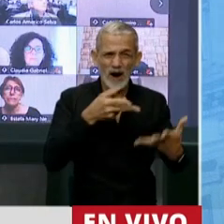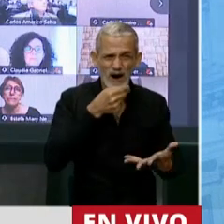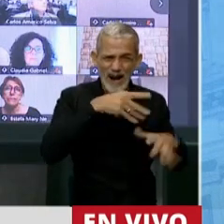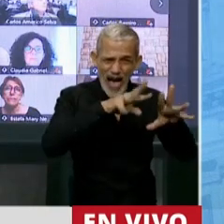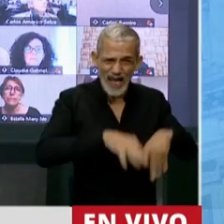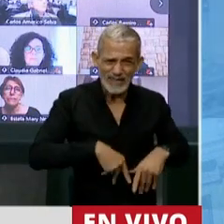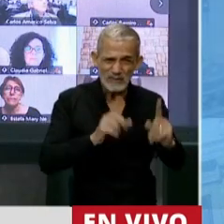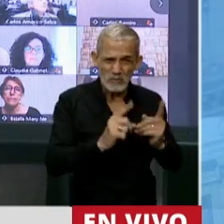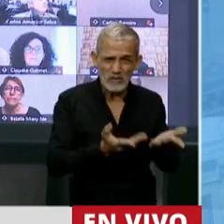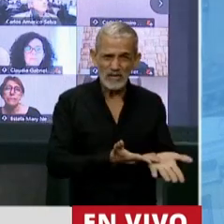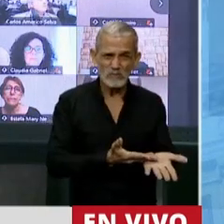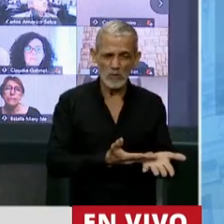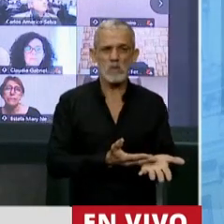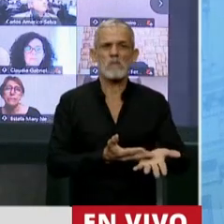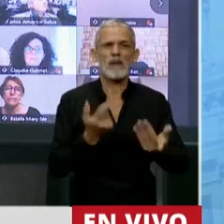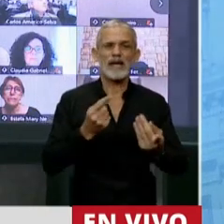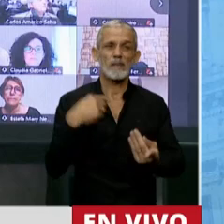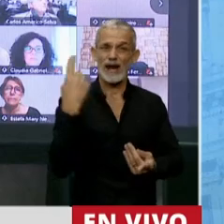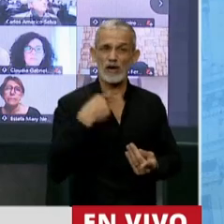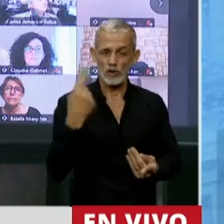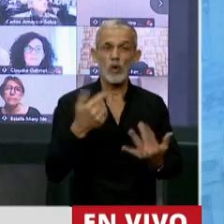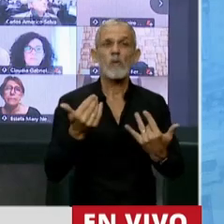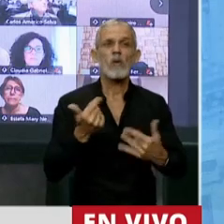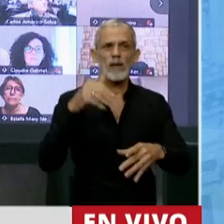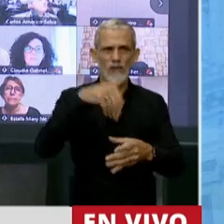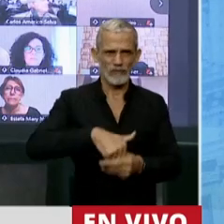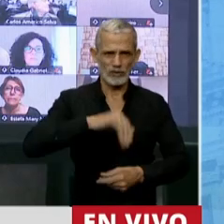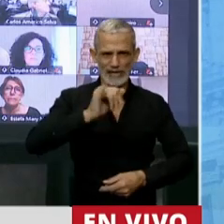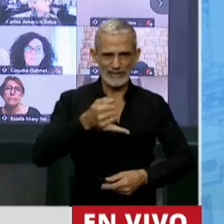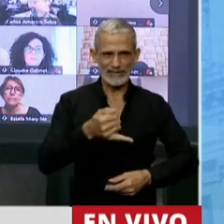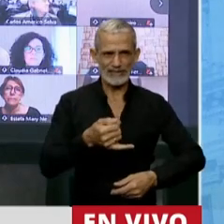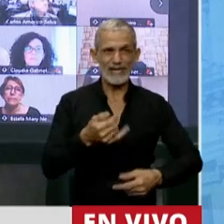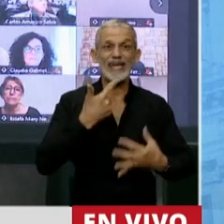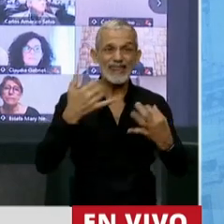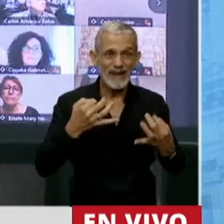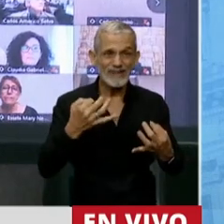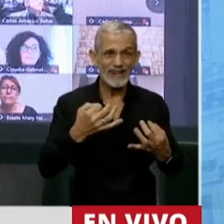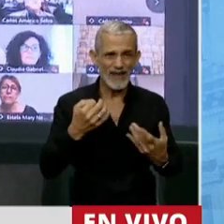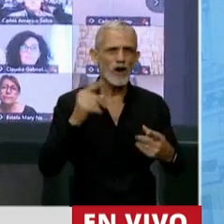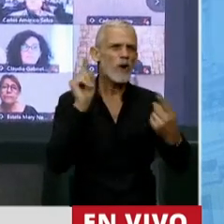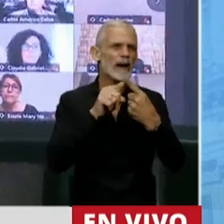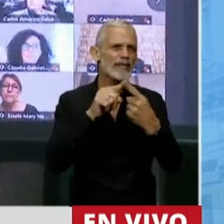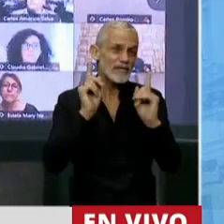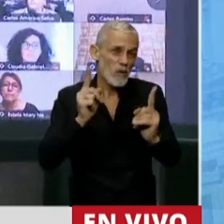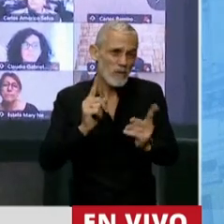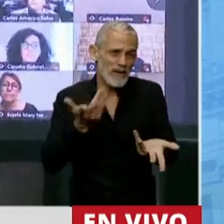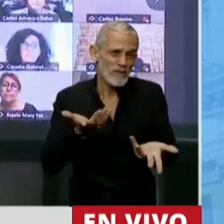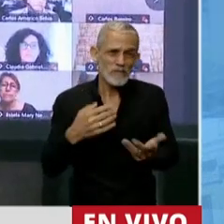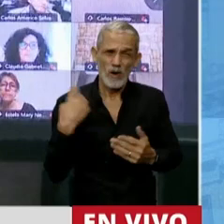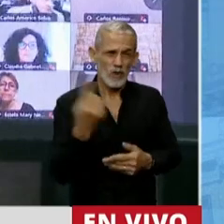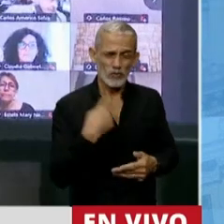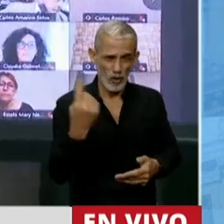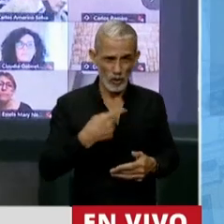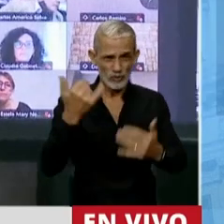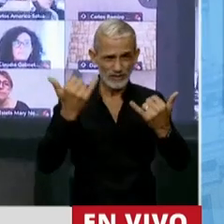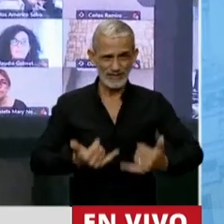texto para que todos podamos acompañar y verdaderamente perseguir el objetivo que